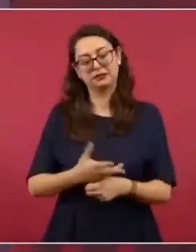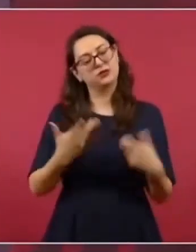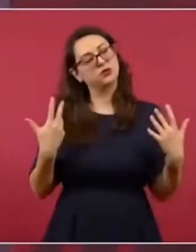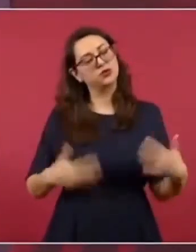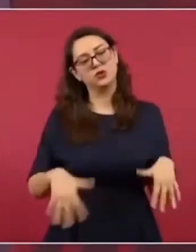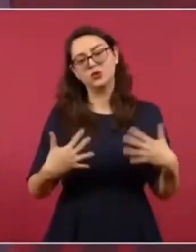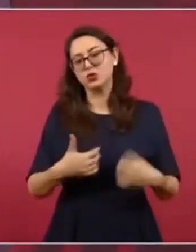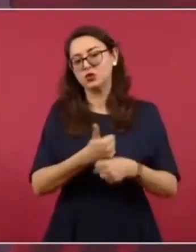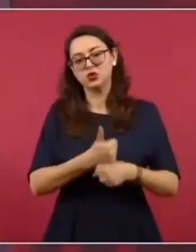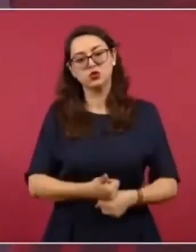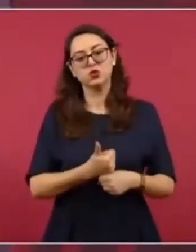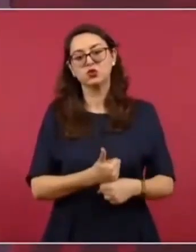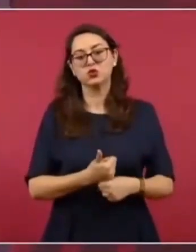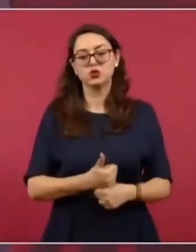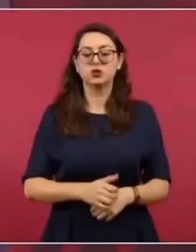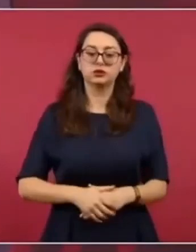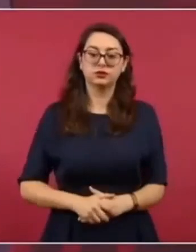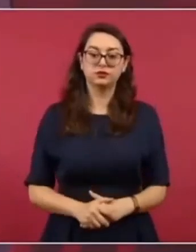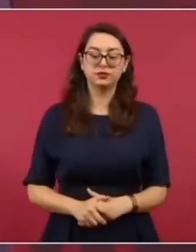humanitaria.